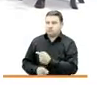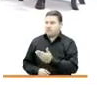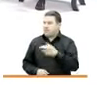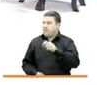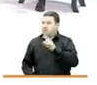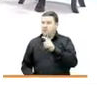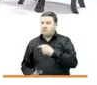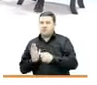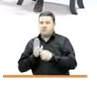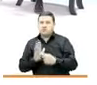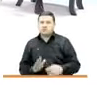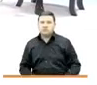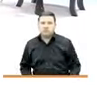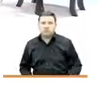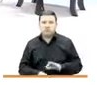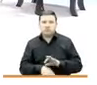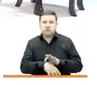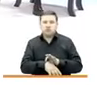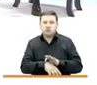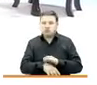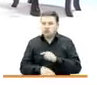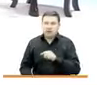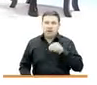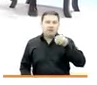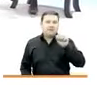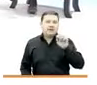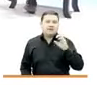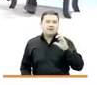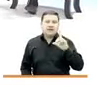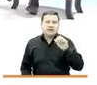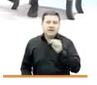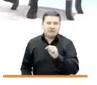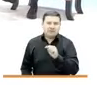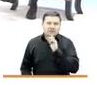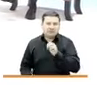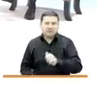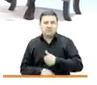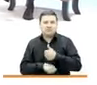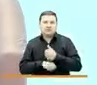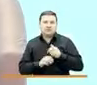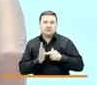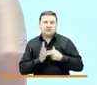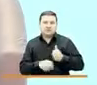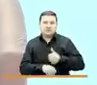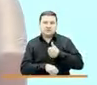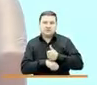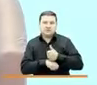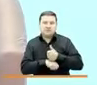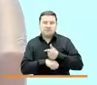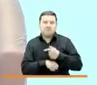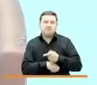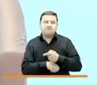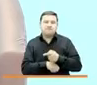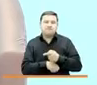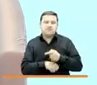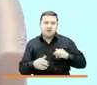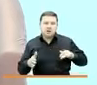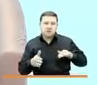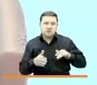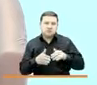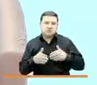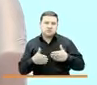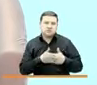presentar a la doctora Marcela Rodríguez, que es la directora técnica de la Dirección de Archivos sobre